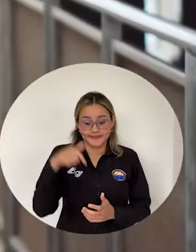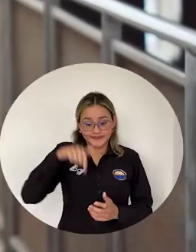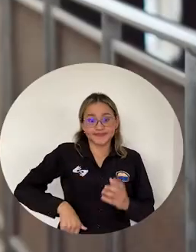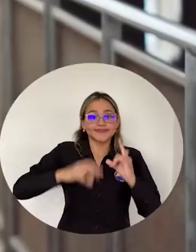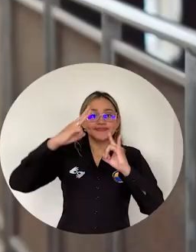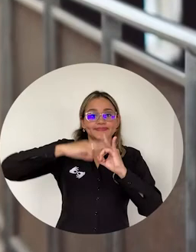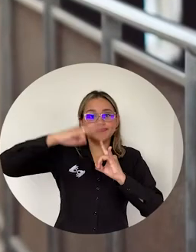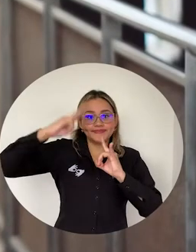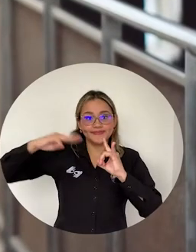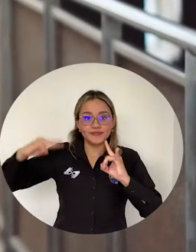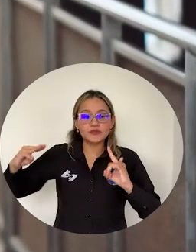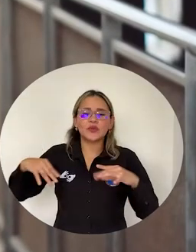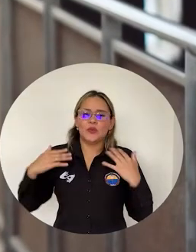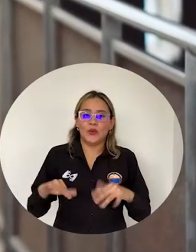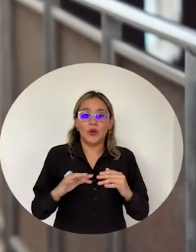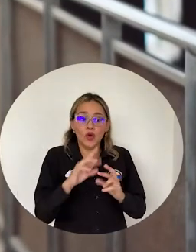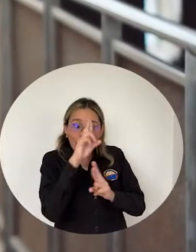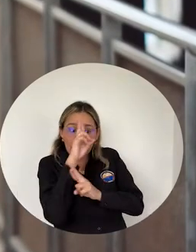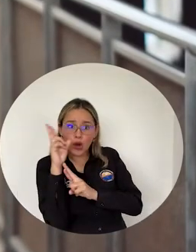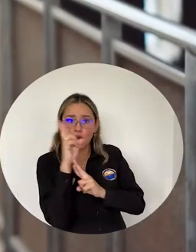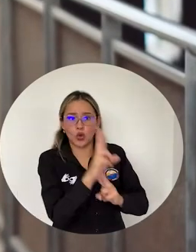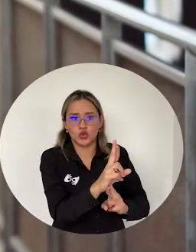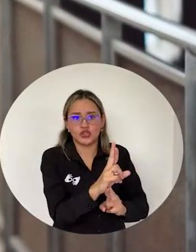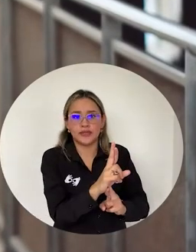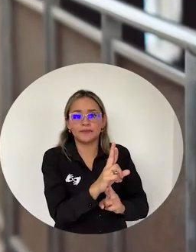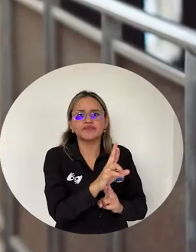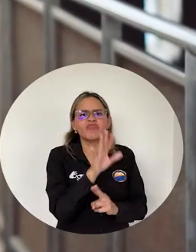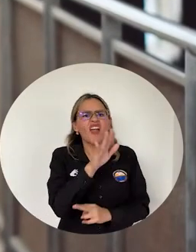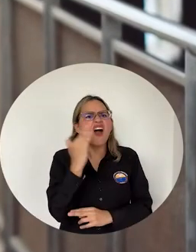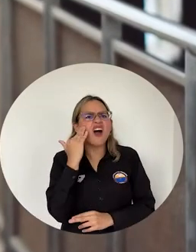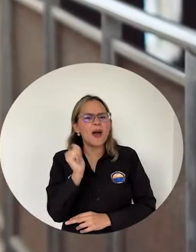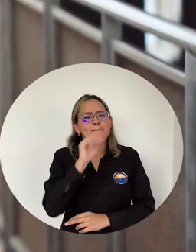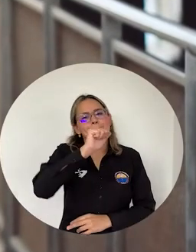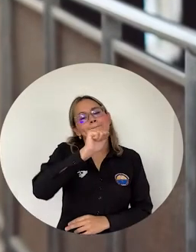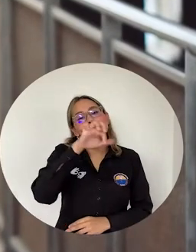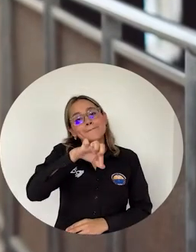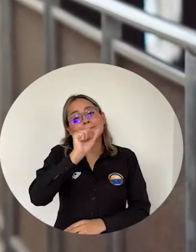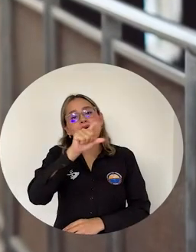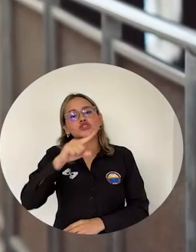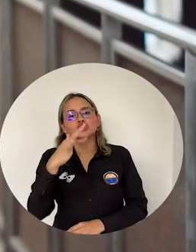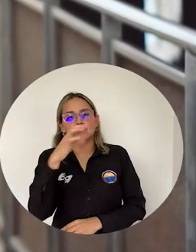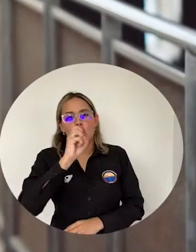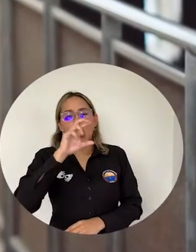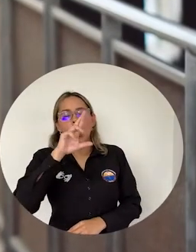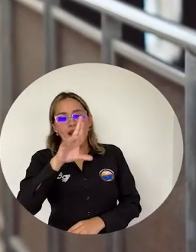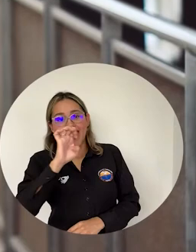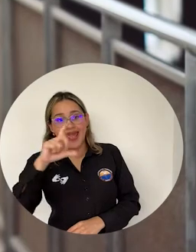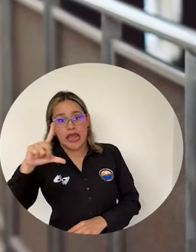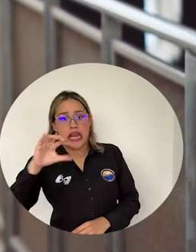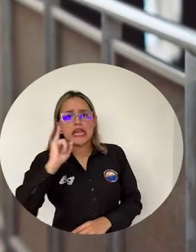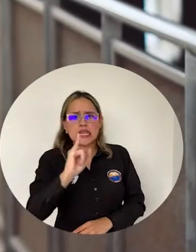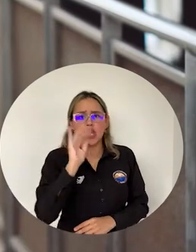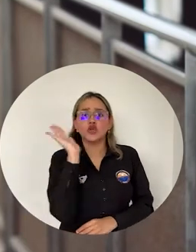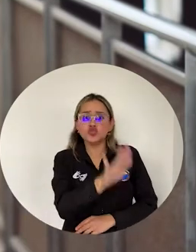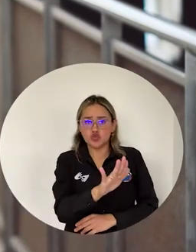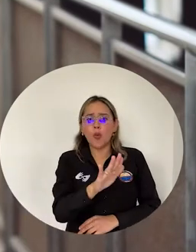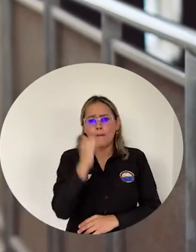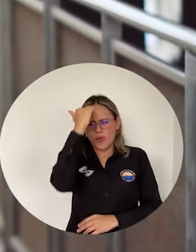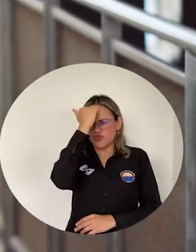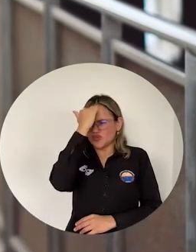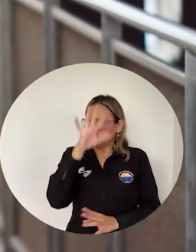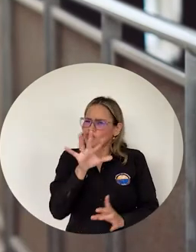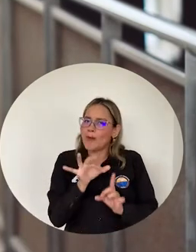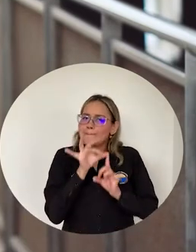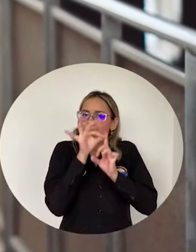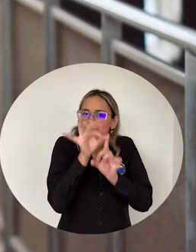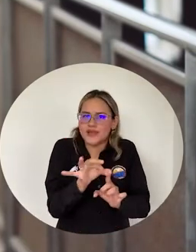Nuestra casa de estudios superiores Reconoció a la doctora Concheta Pastorelli Docente de la Sapiencia Universidad de Roma Como maestra